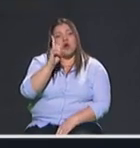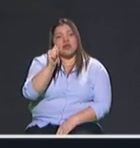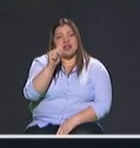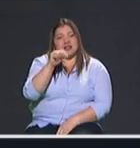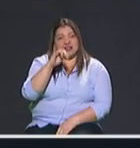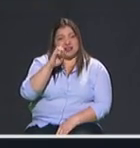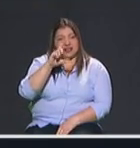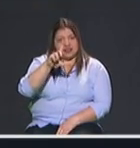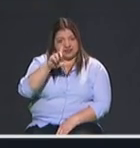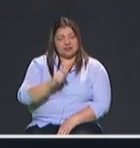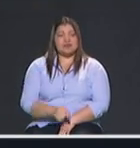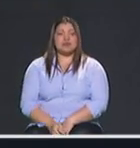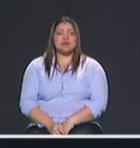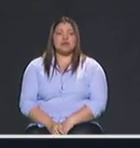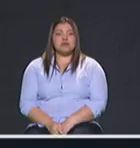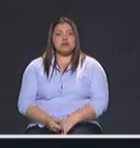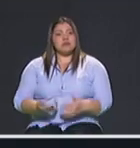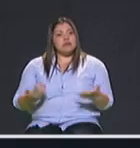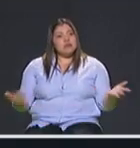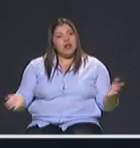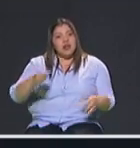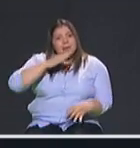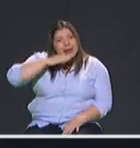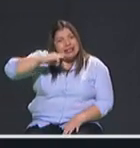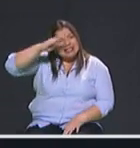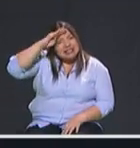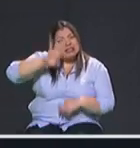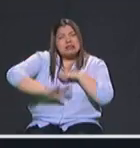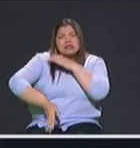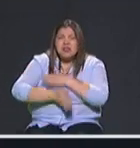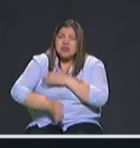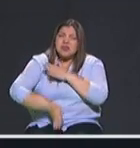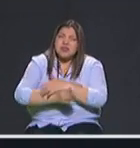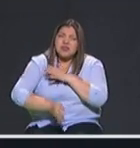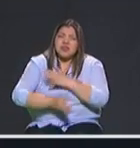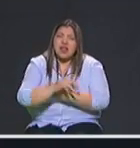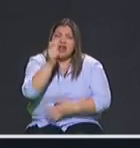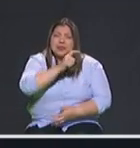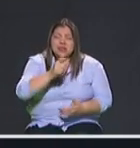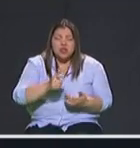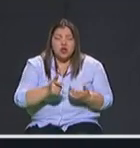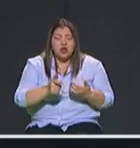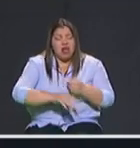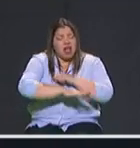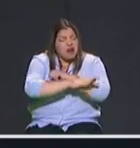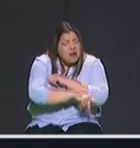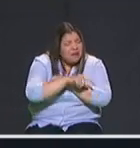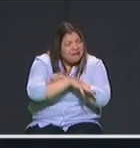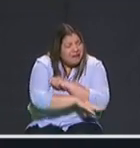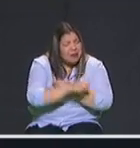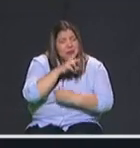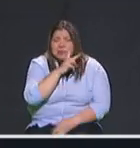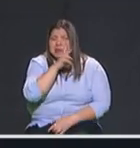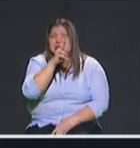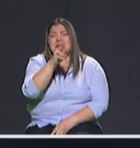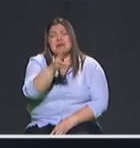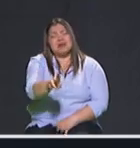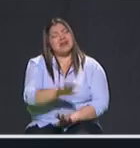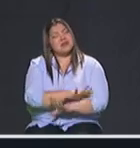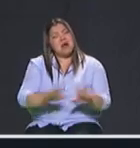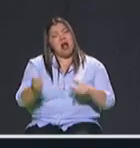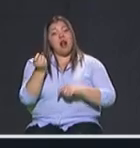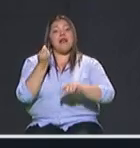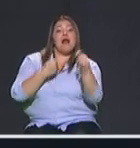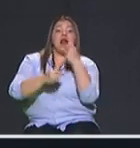Medellín no pueden seguir ocurriendo fleteos es decir el fleteo la extorsión el robo en general no puede ser un negocio exitoso